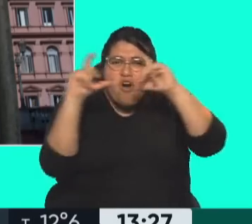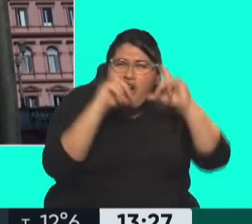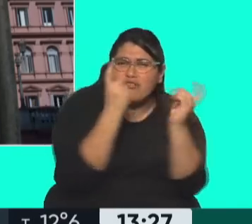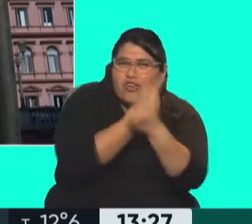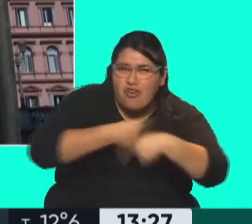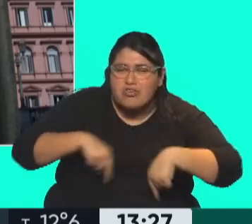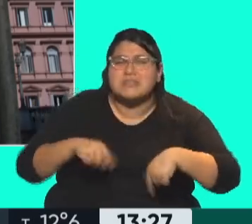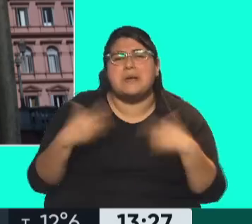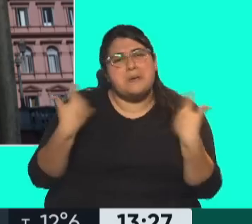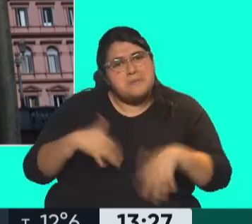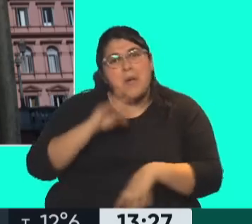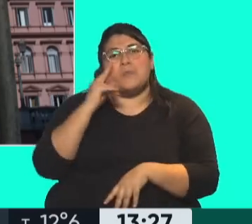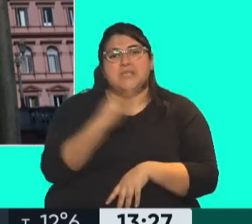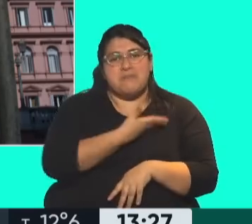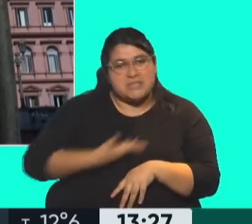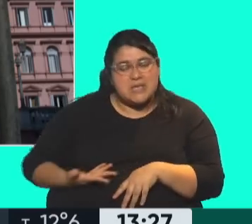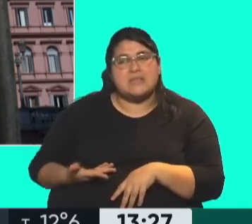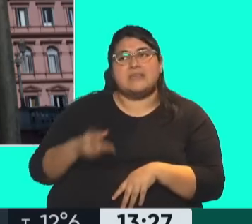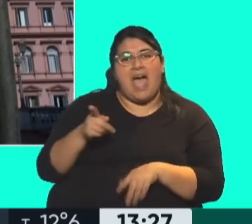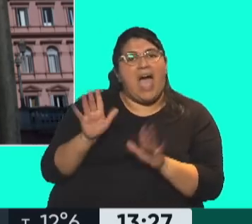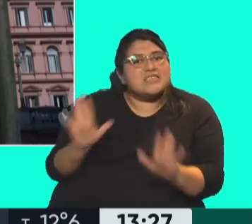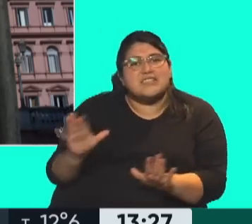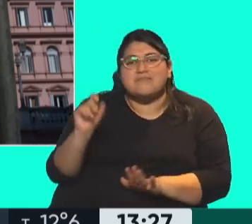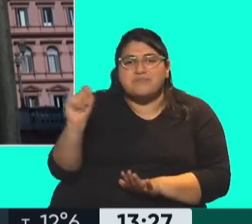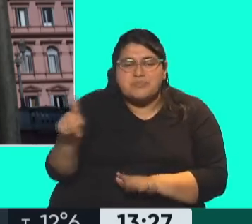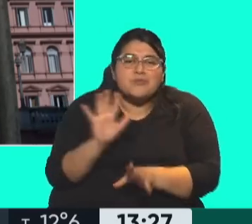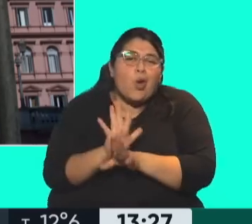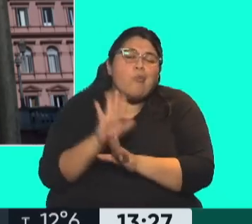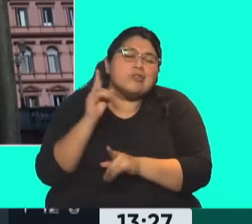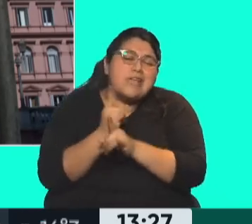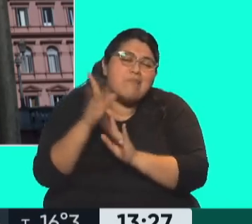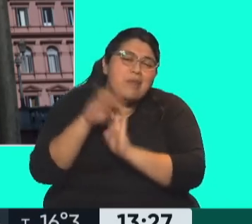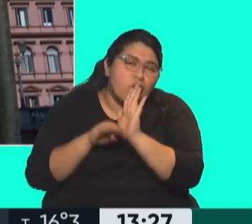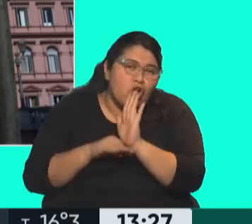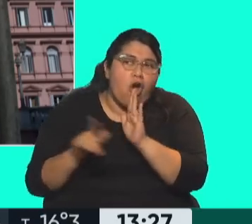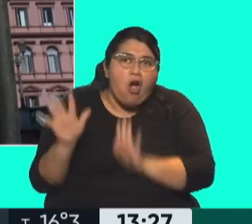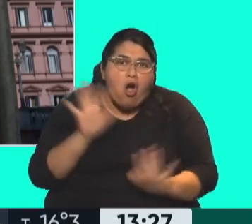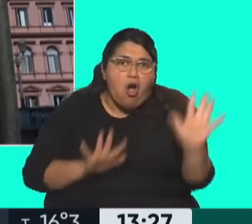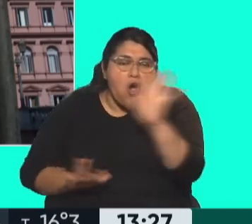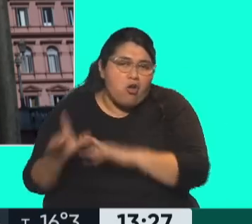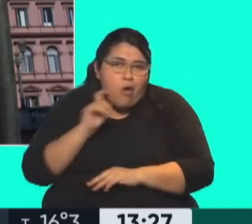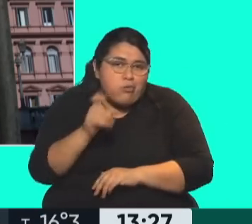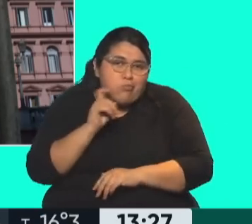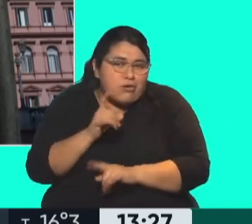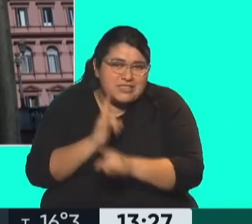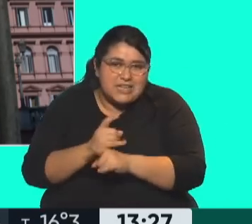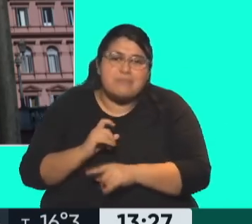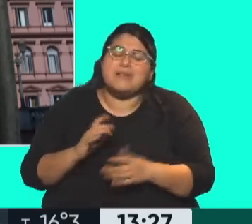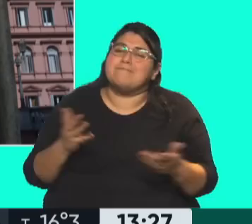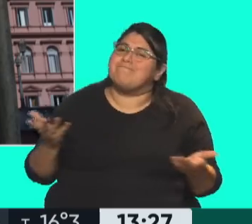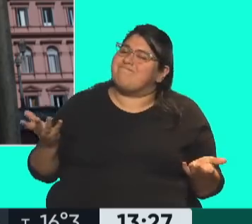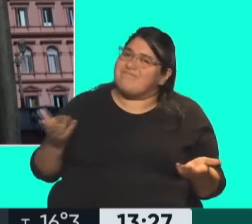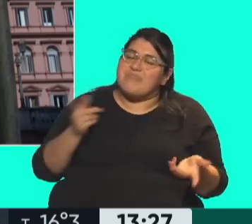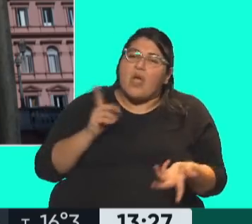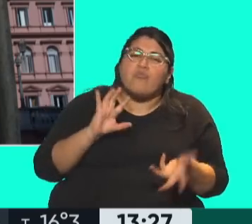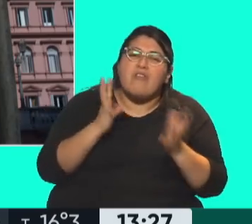decisión personal de la vicepresidenta y todos sabemos que cuando ella decide hacerlo... Tiene que ver con una modalidad de ser política,